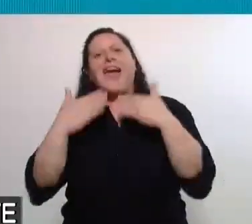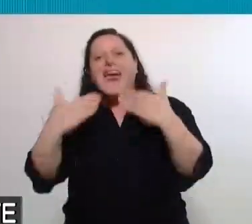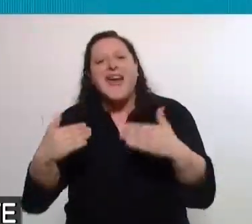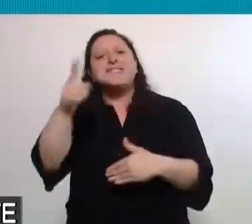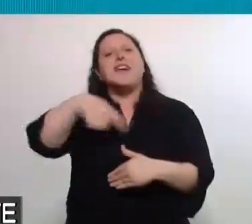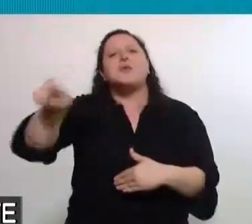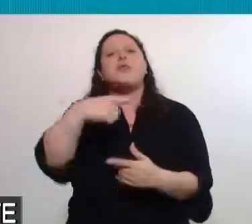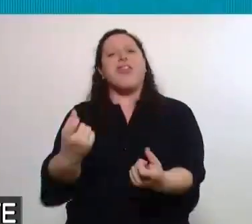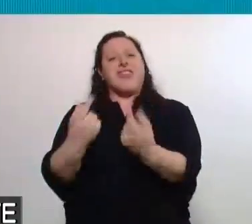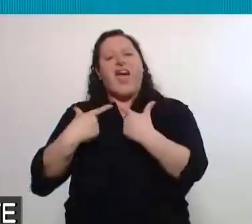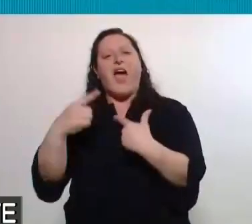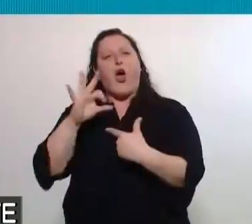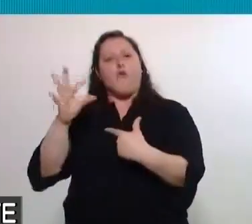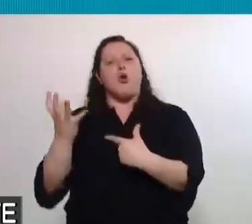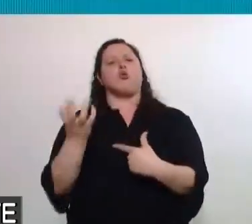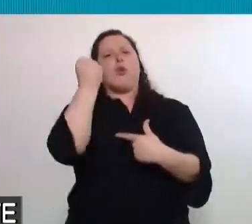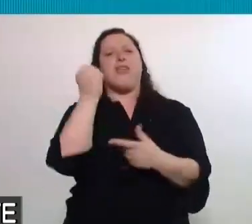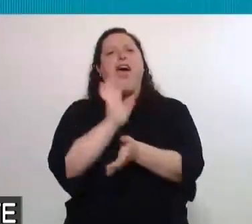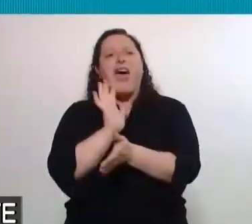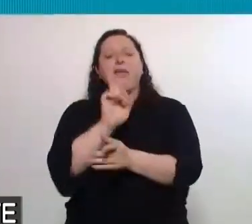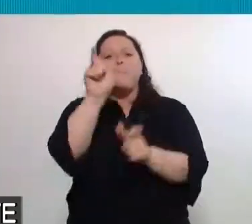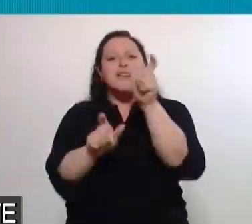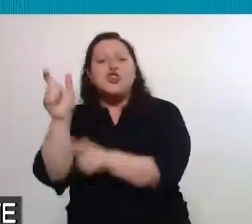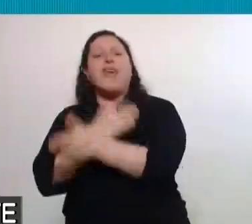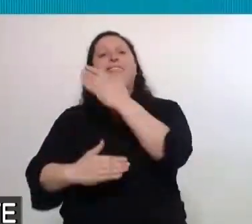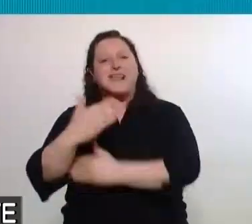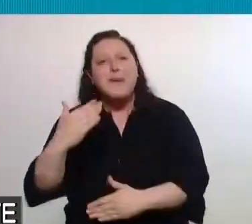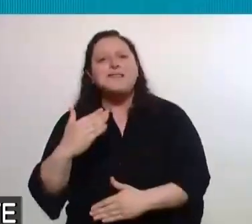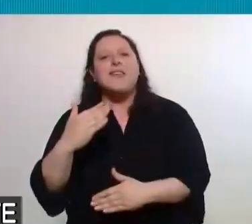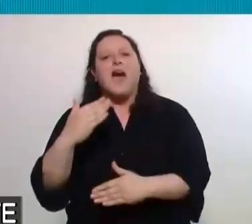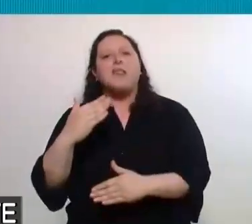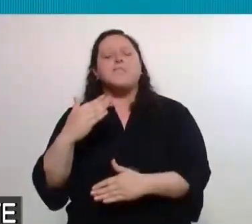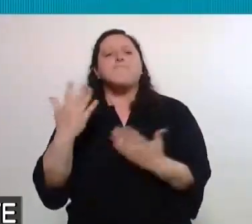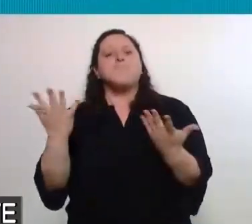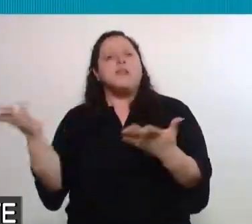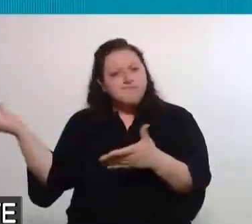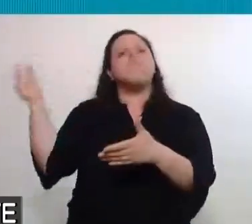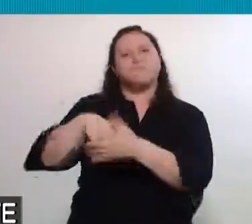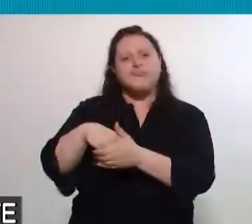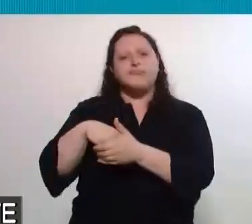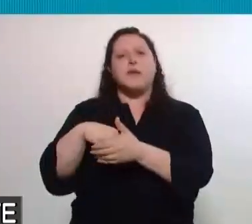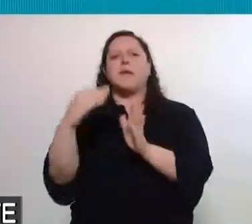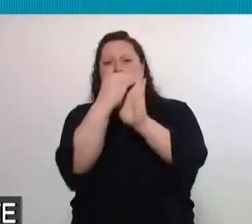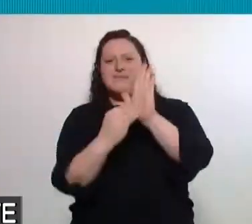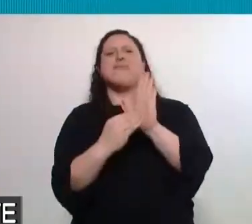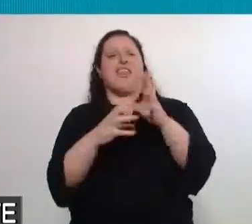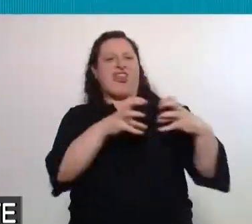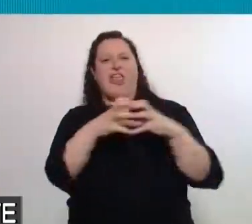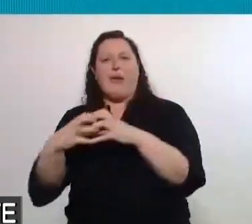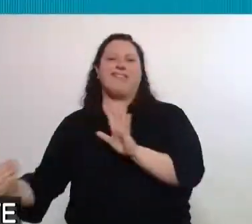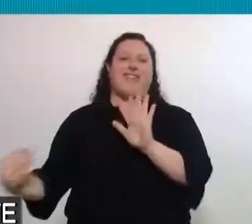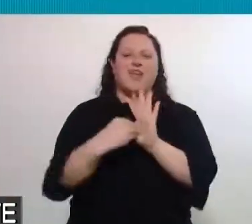gracias por darnos la oportunidad de que las personas con discapacidad sean parte de la agenda del debate,